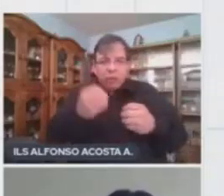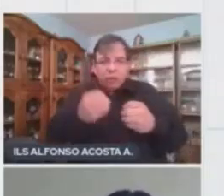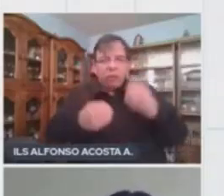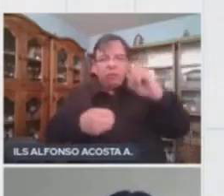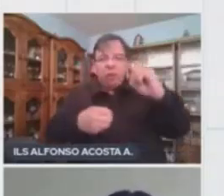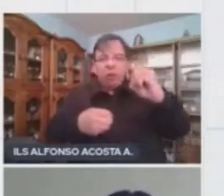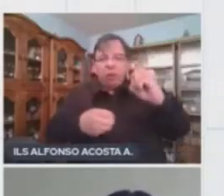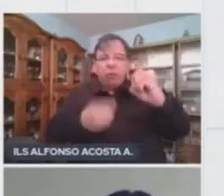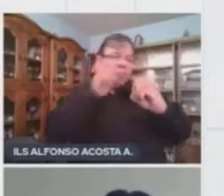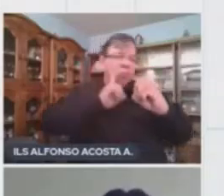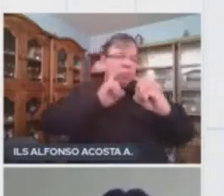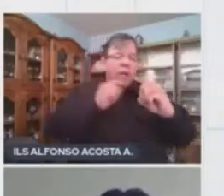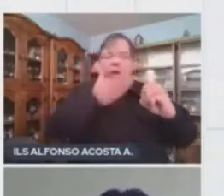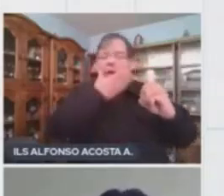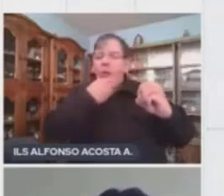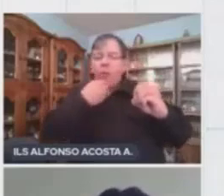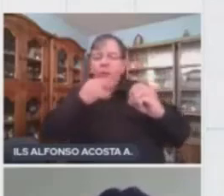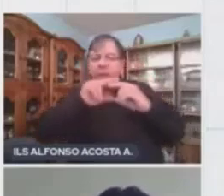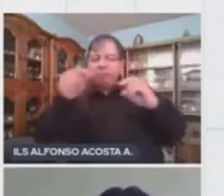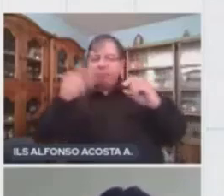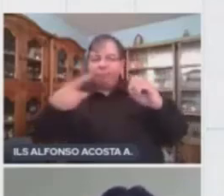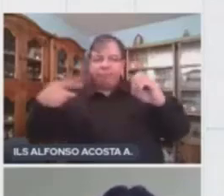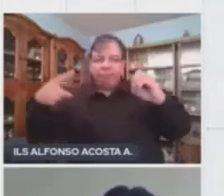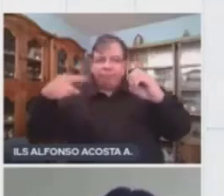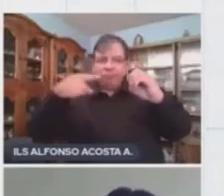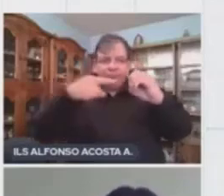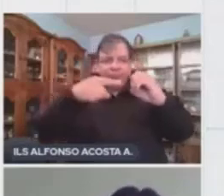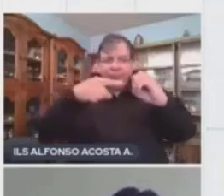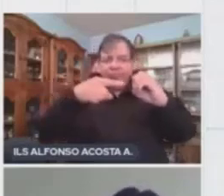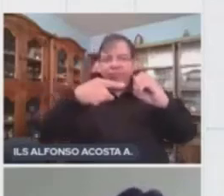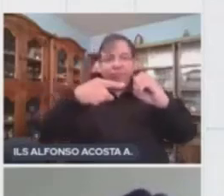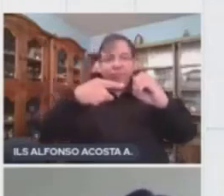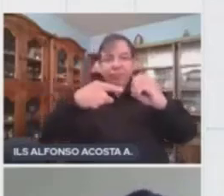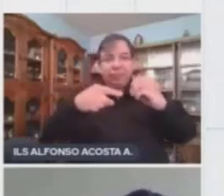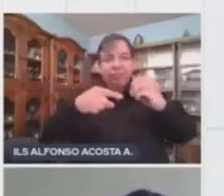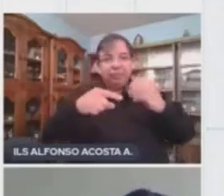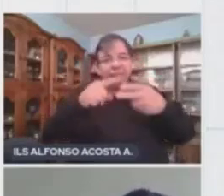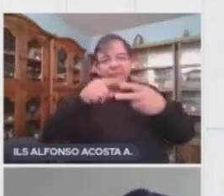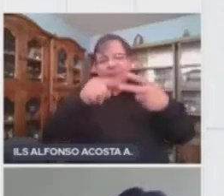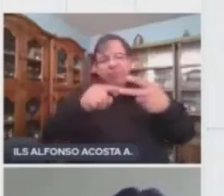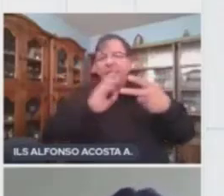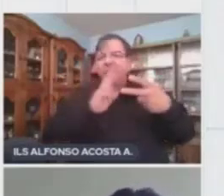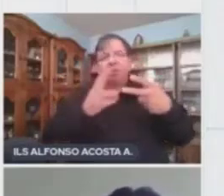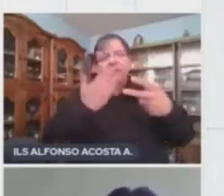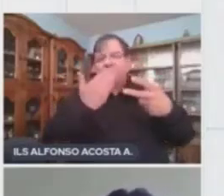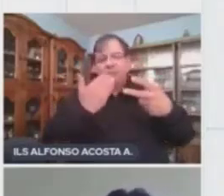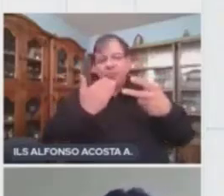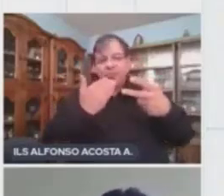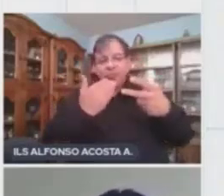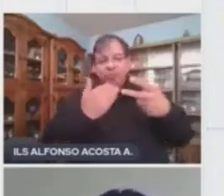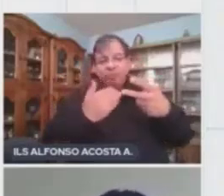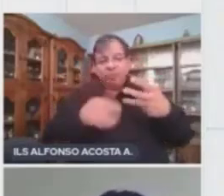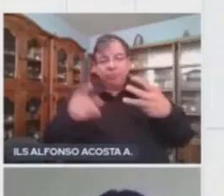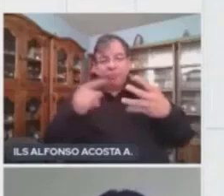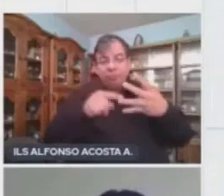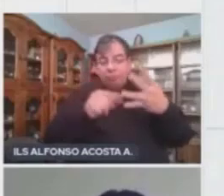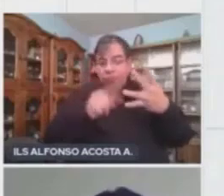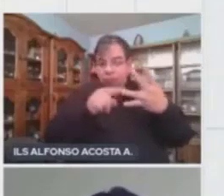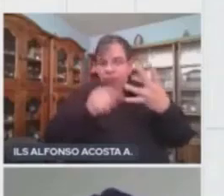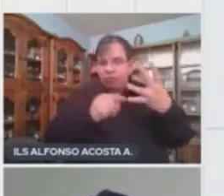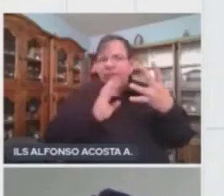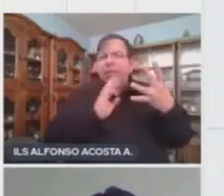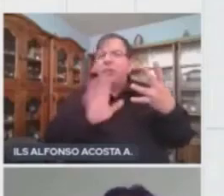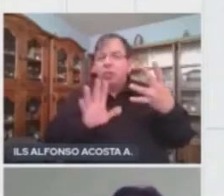óvulo y espermatozoide. Por lo tanto, ninguna de estas dos opciones puede ser la correcta. Solo nos quedan dos opciones.